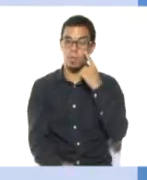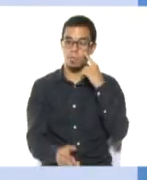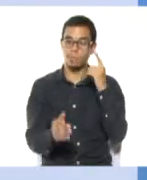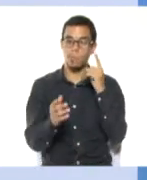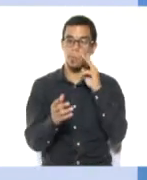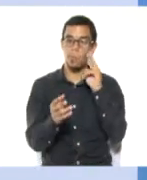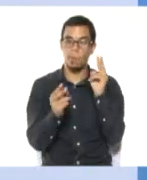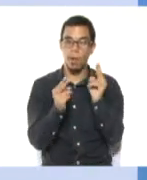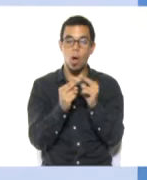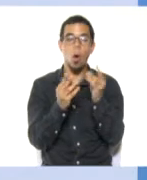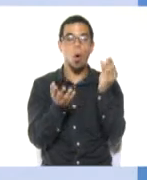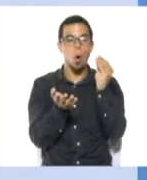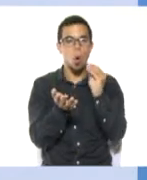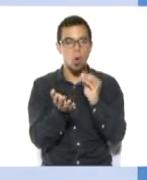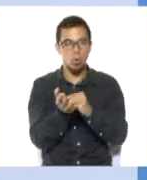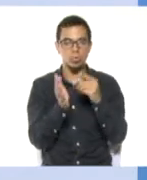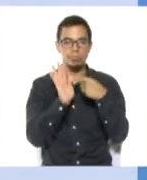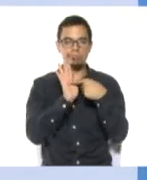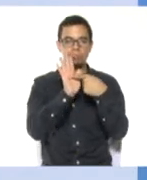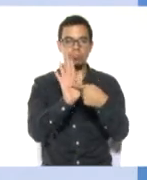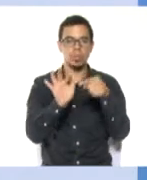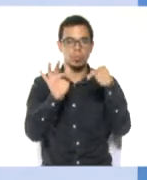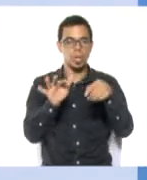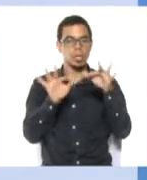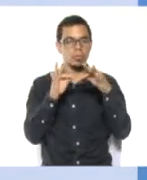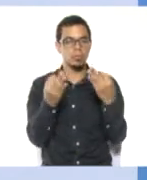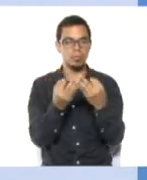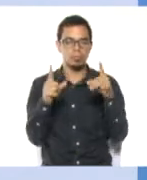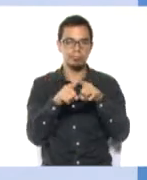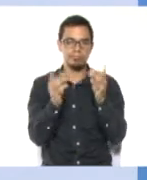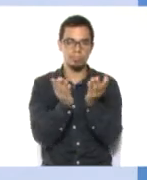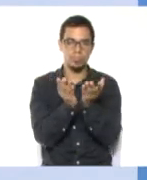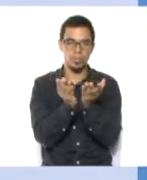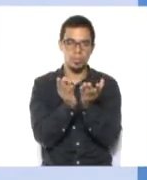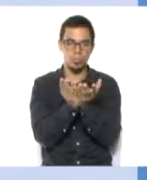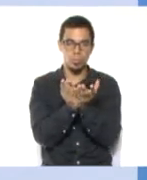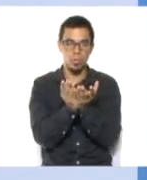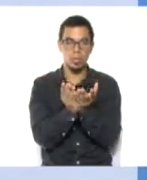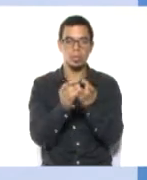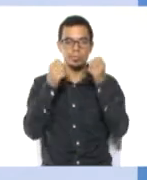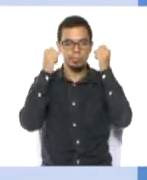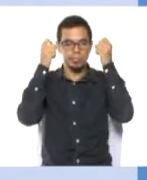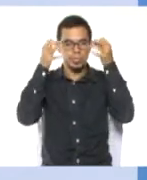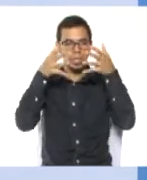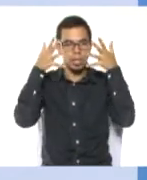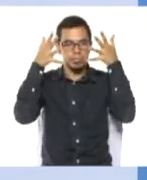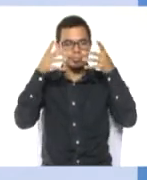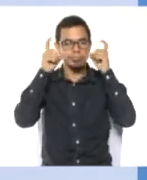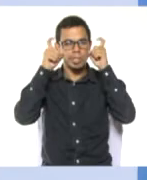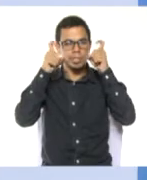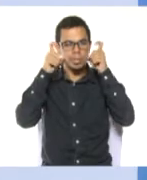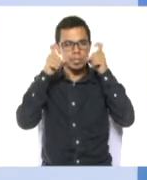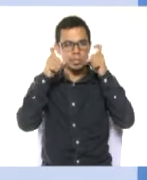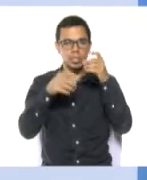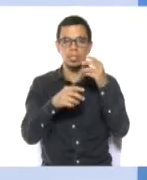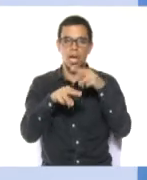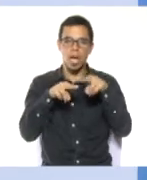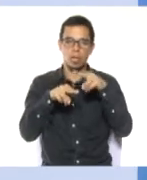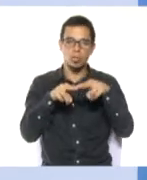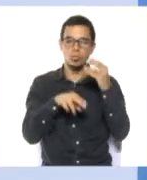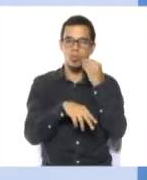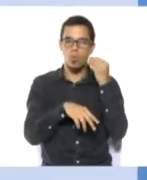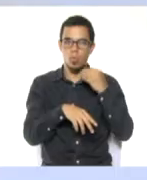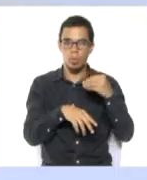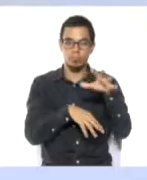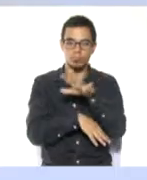programaciones que llevamos semana tras semana para todos nuestros niños, niñas, jóvenes y adolescentes de la patria.